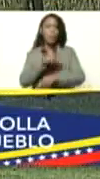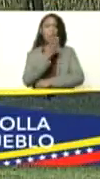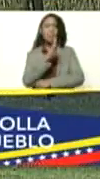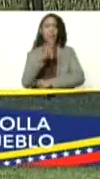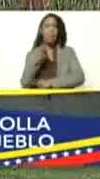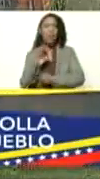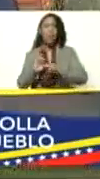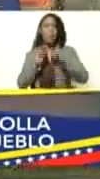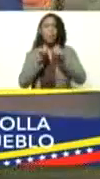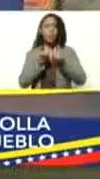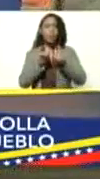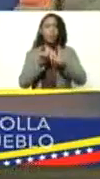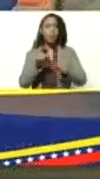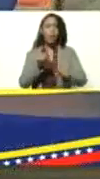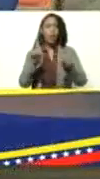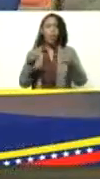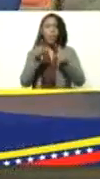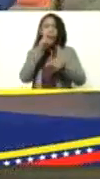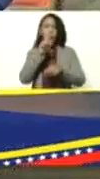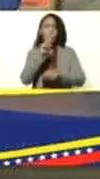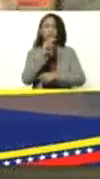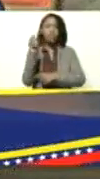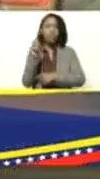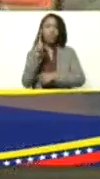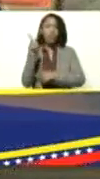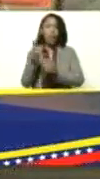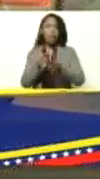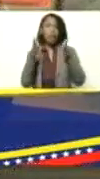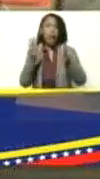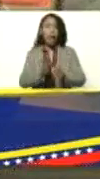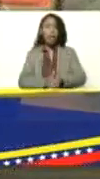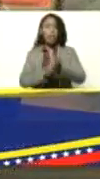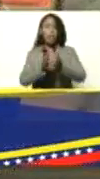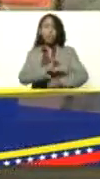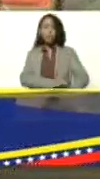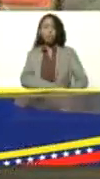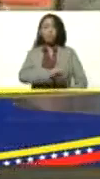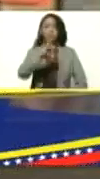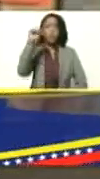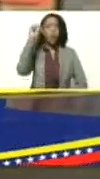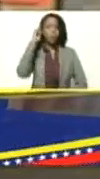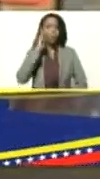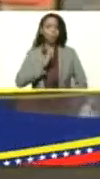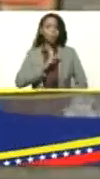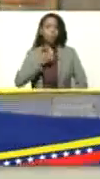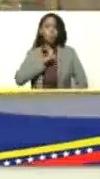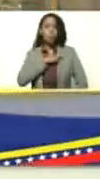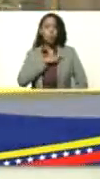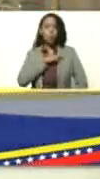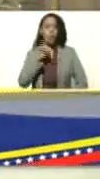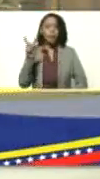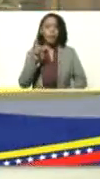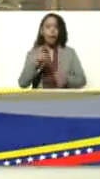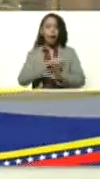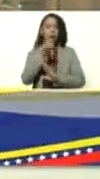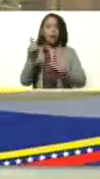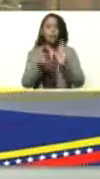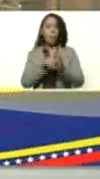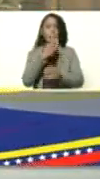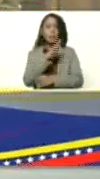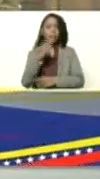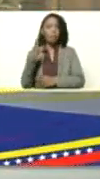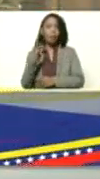arrancó desde el cumpleaños 200 del gran libertador Bolívar nosotros somos la generación bicentenaria